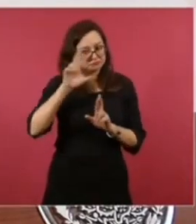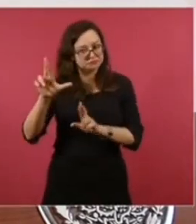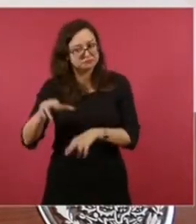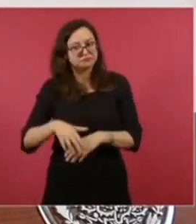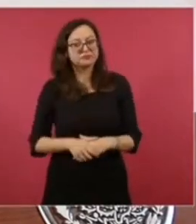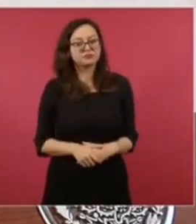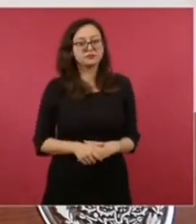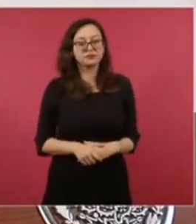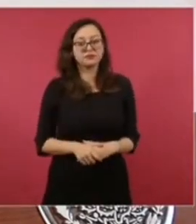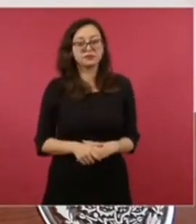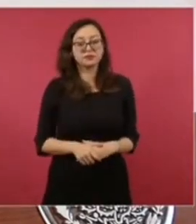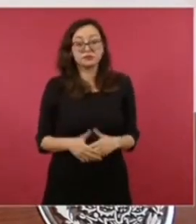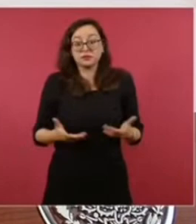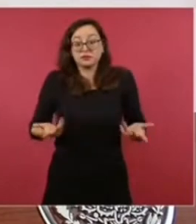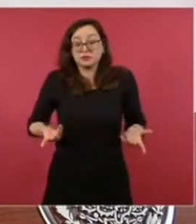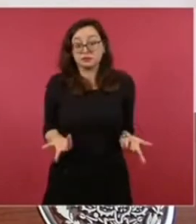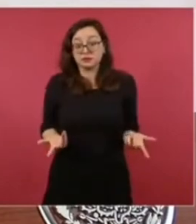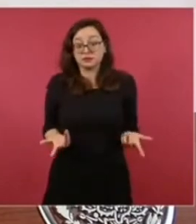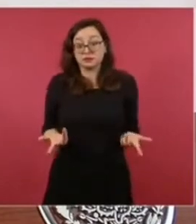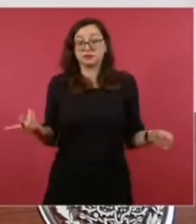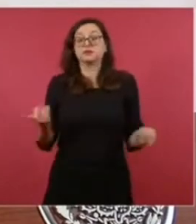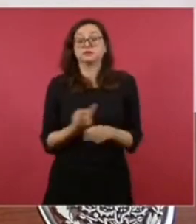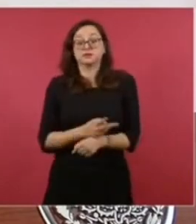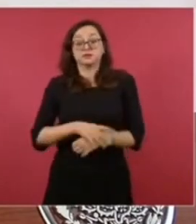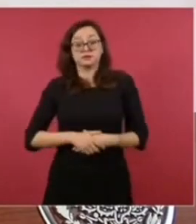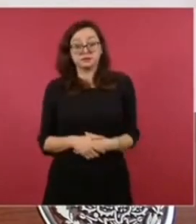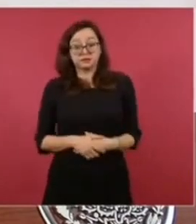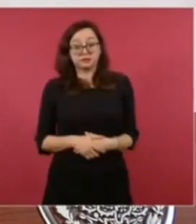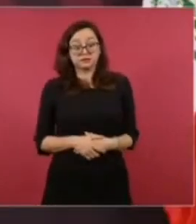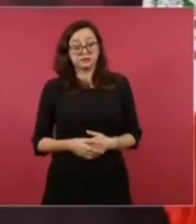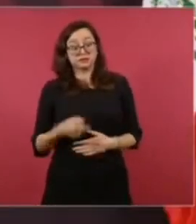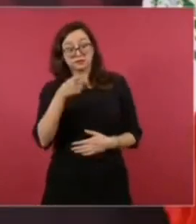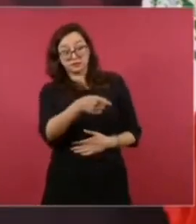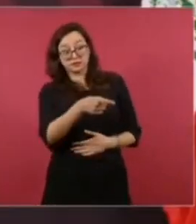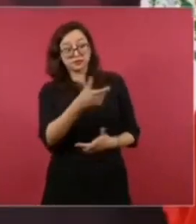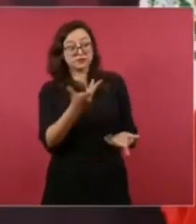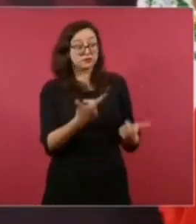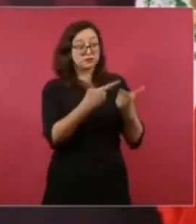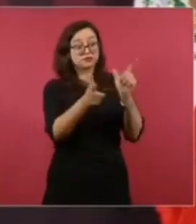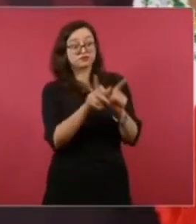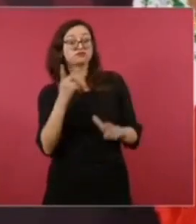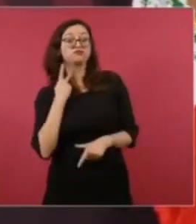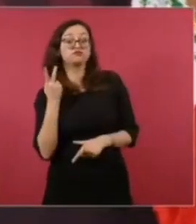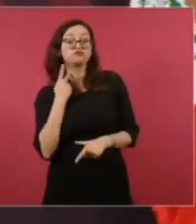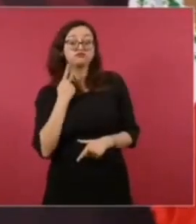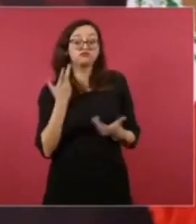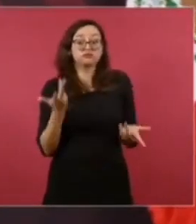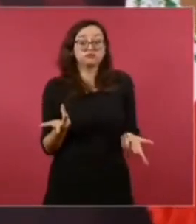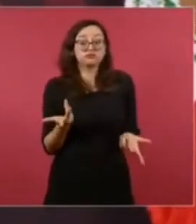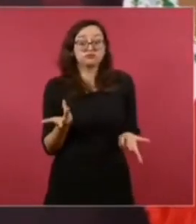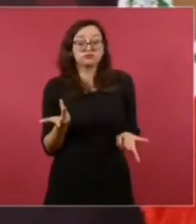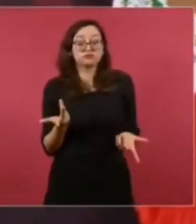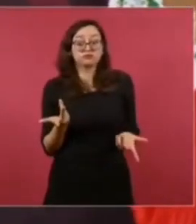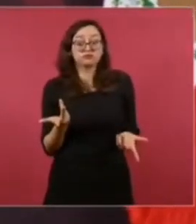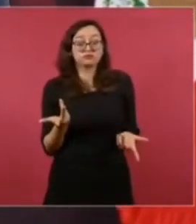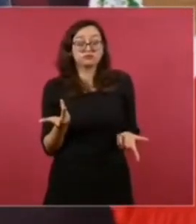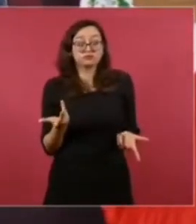Entonces, en esto de los acuerdos de los partidos, pues